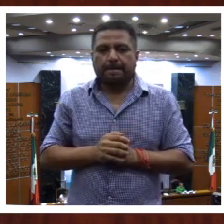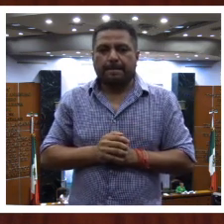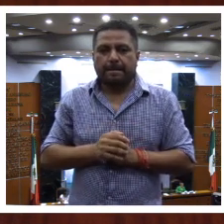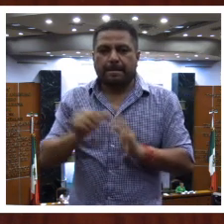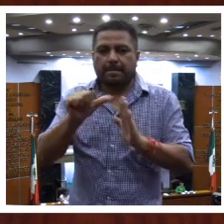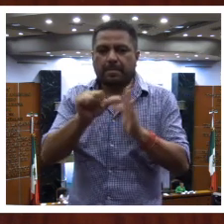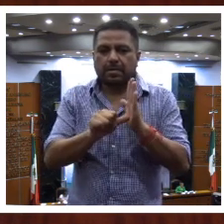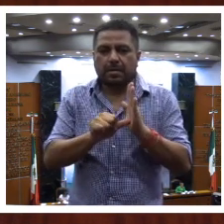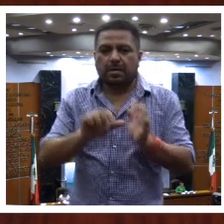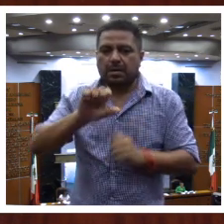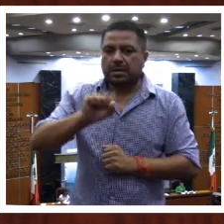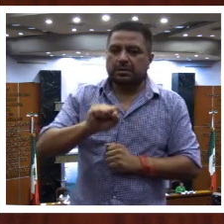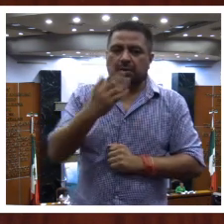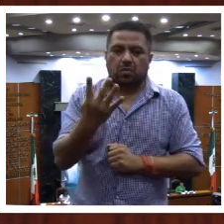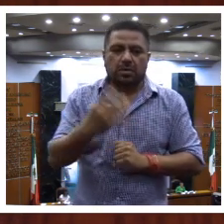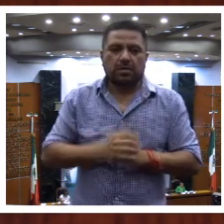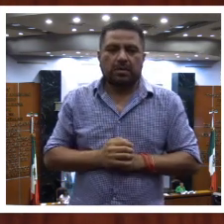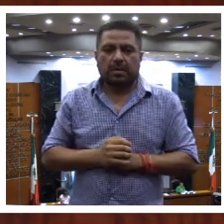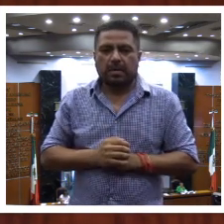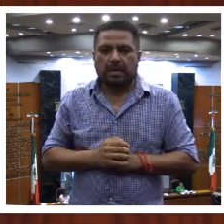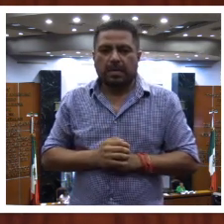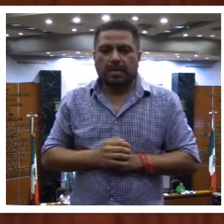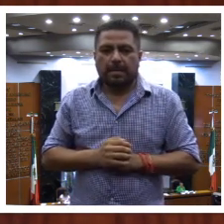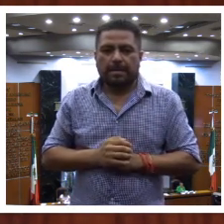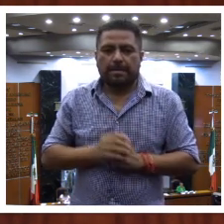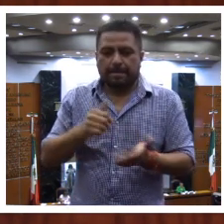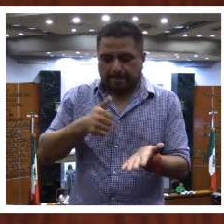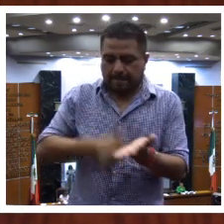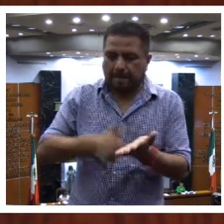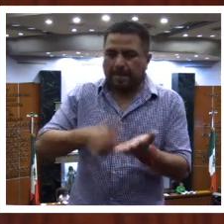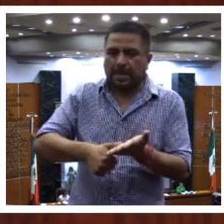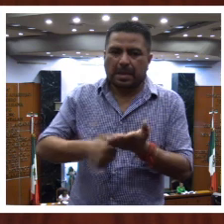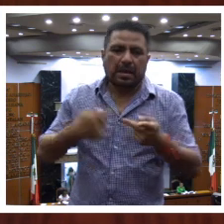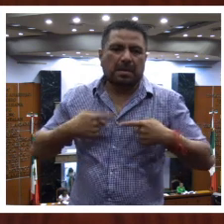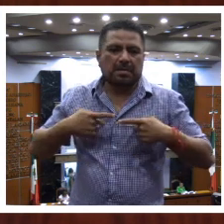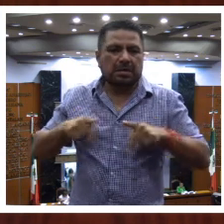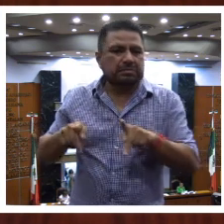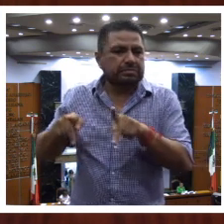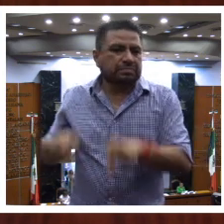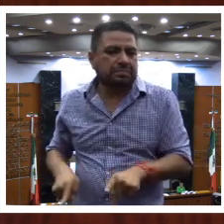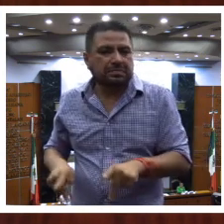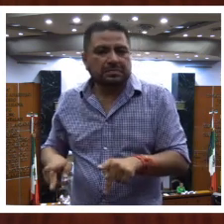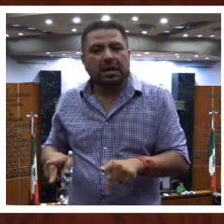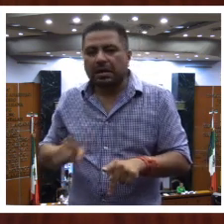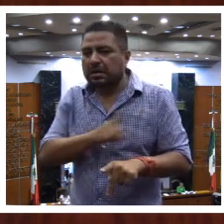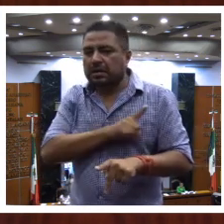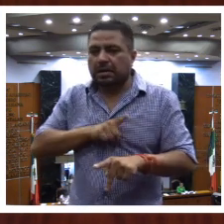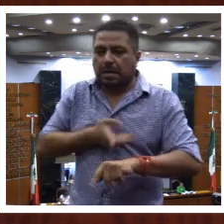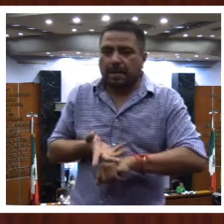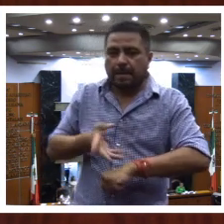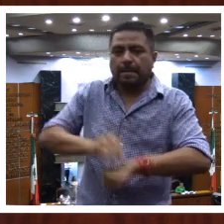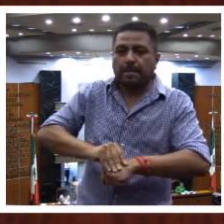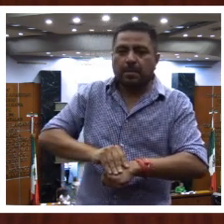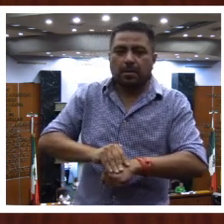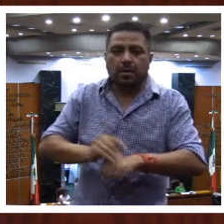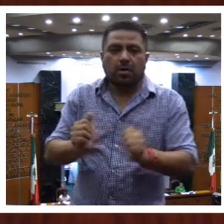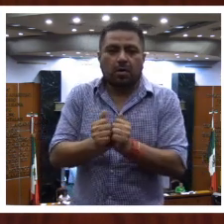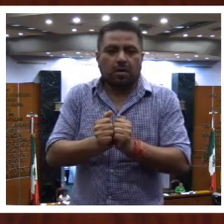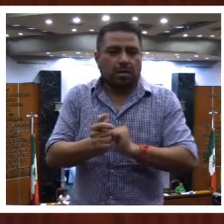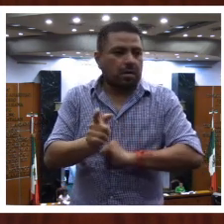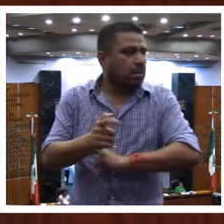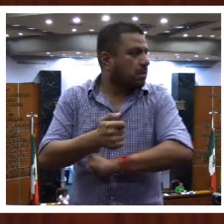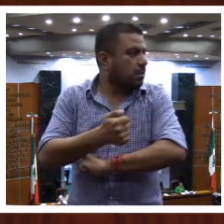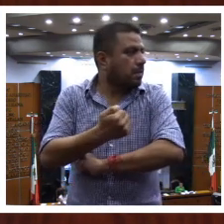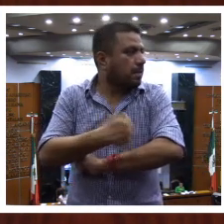Artículo 64, los registros de defunción deberán ser autorizados de manera extemporánea